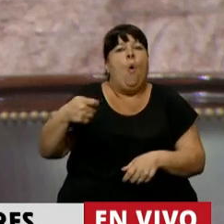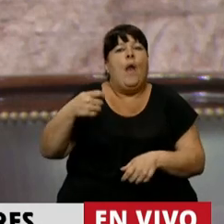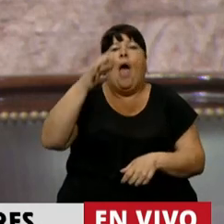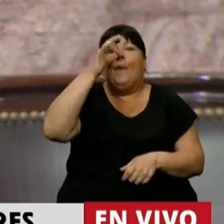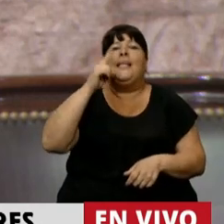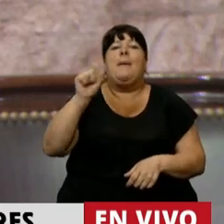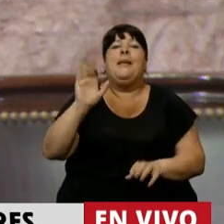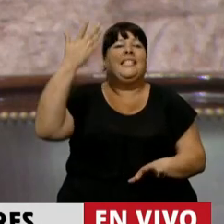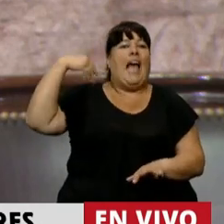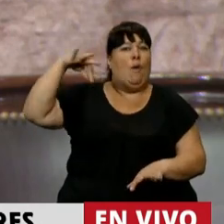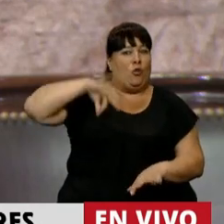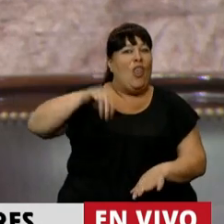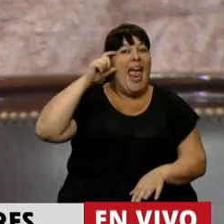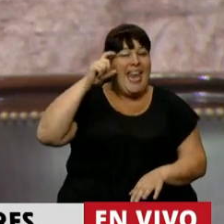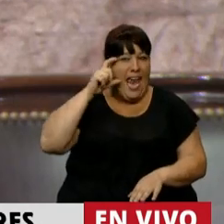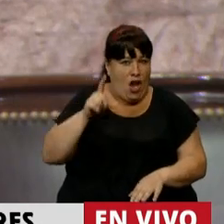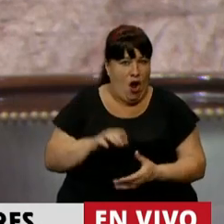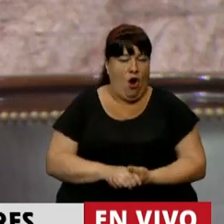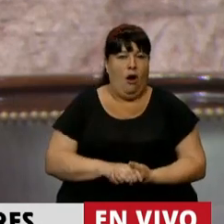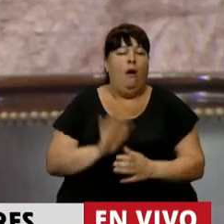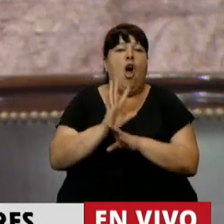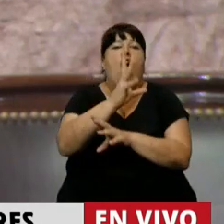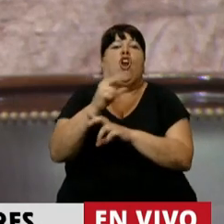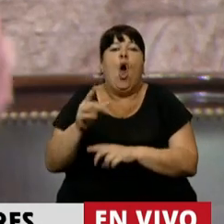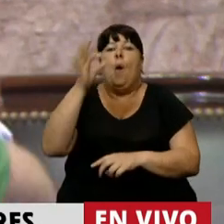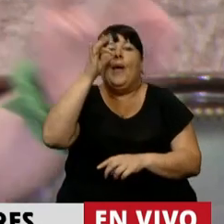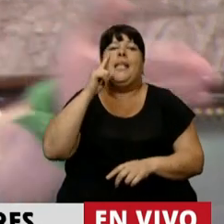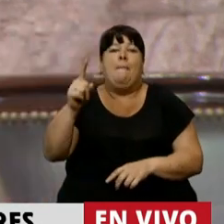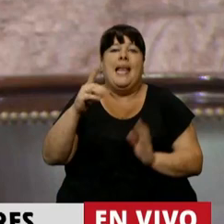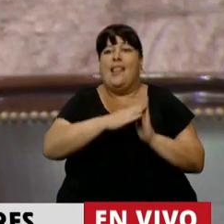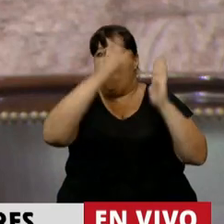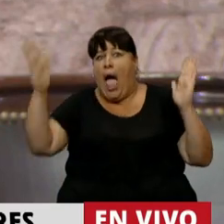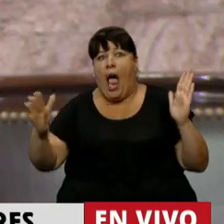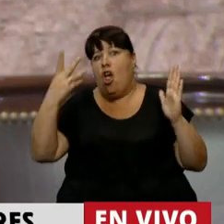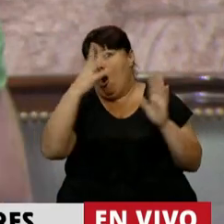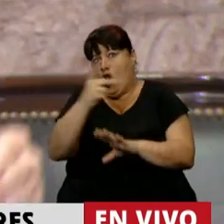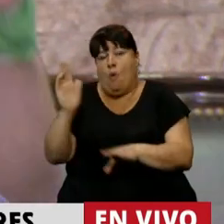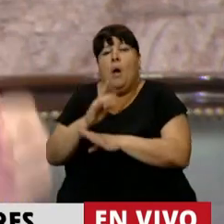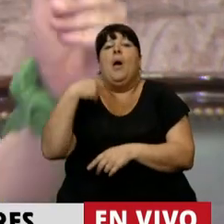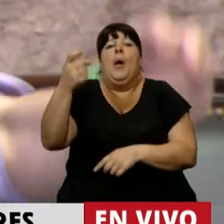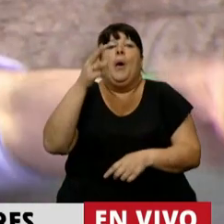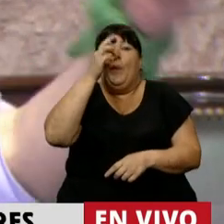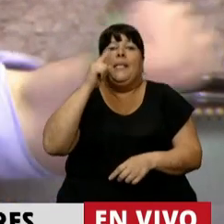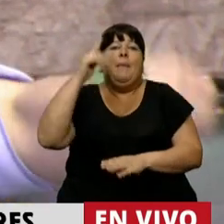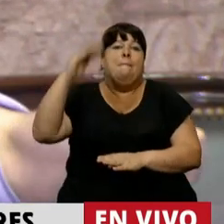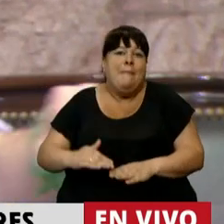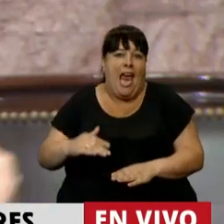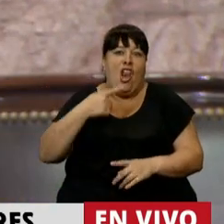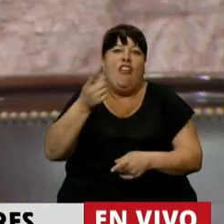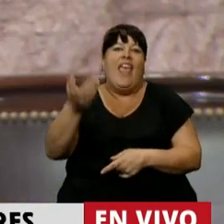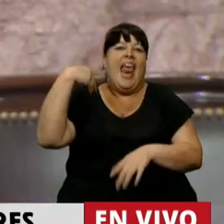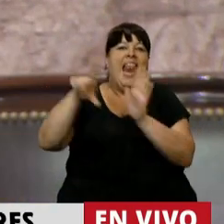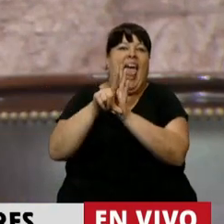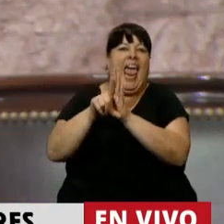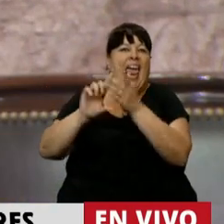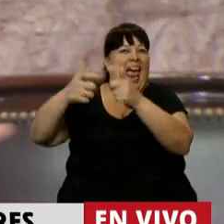cobraba 20.000 pesos en enero, le robaron 20.000 pesos a lo largo del año, porque le dieron 20.000 pesos menos de lo que decía esa